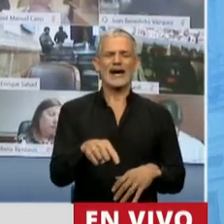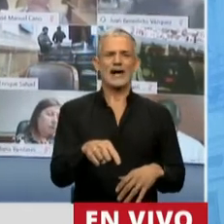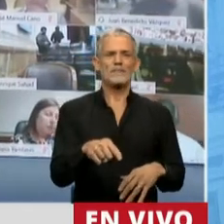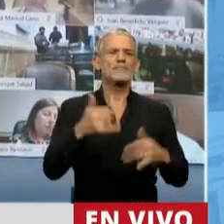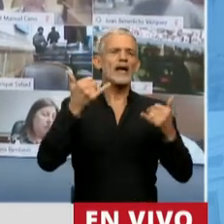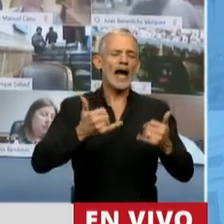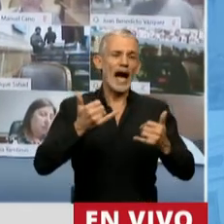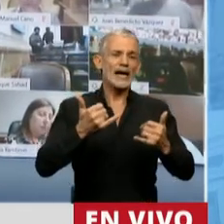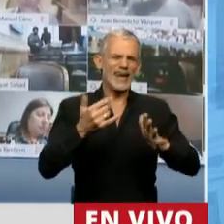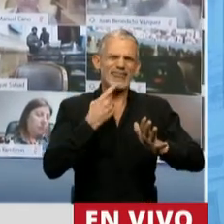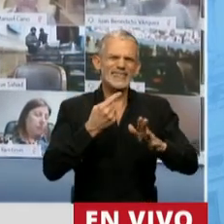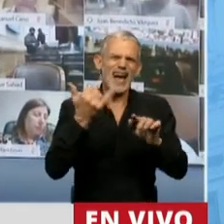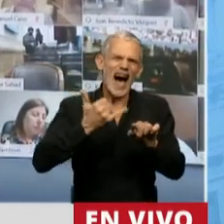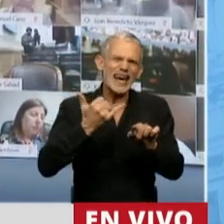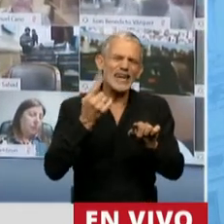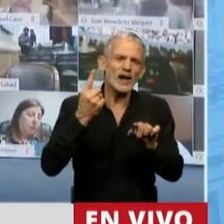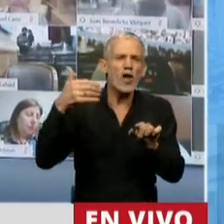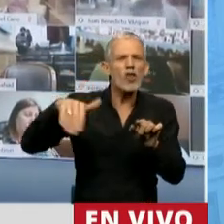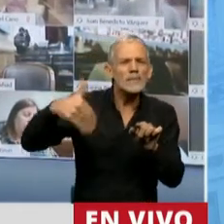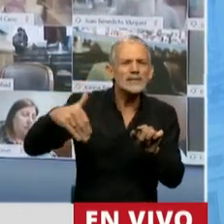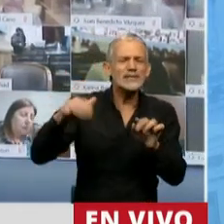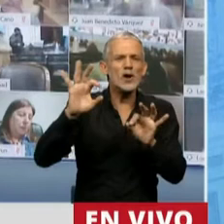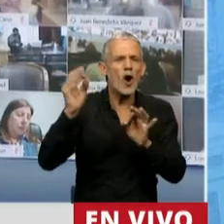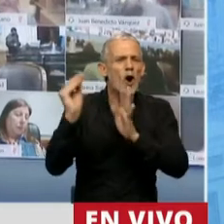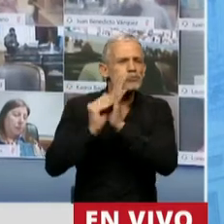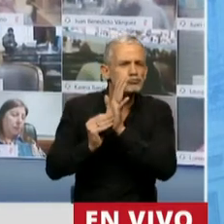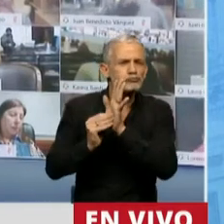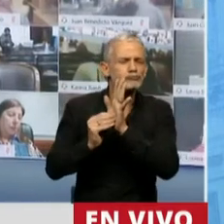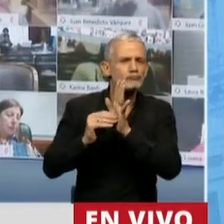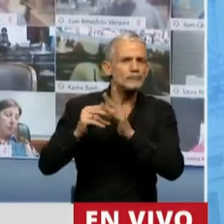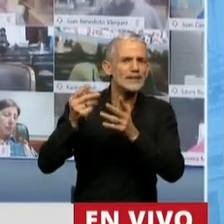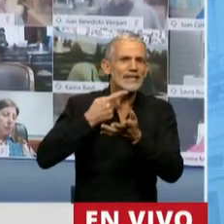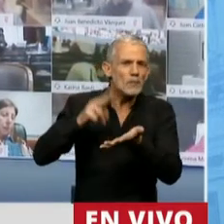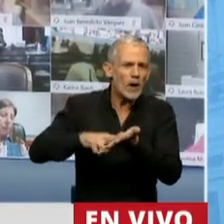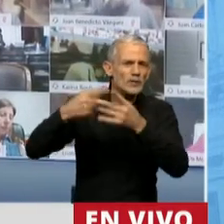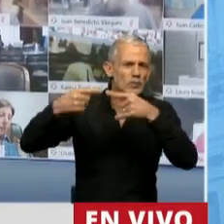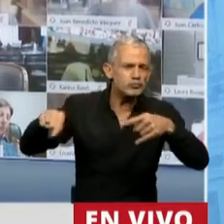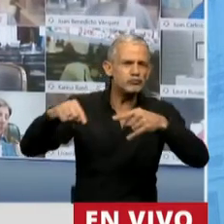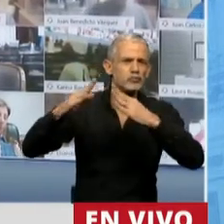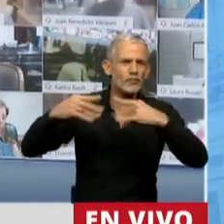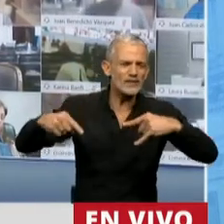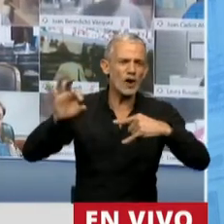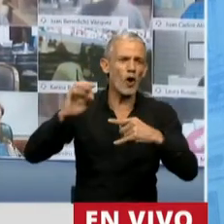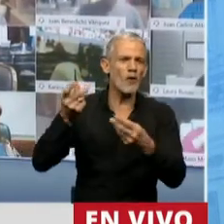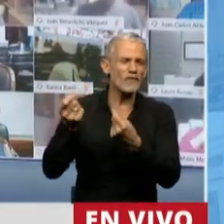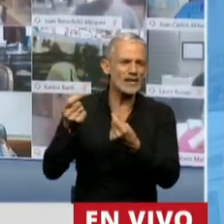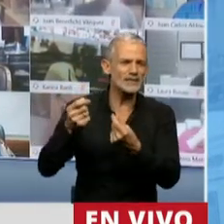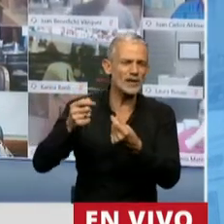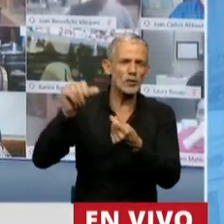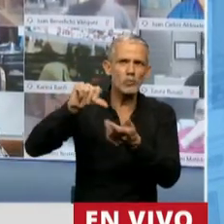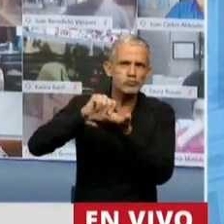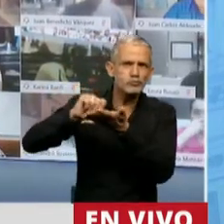que, y decía, tengan algún tipo de domicilio y o registro tributario de bienes físicos y o financieros en